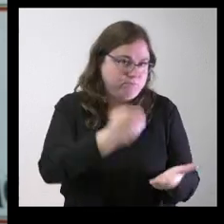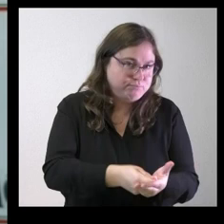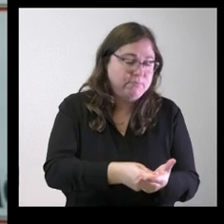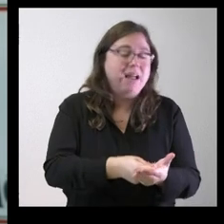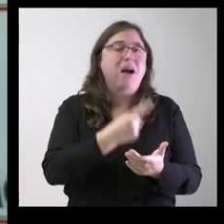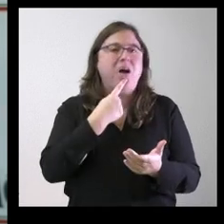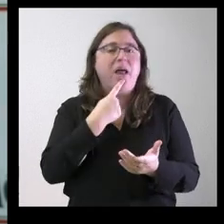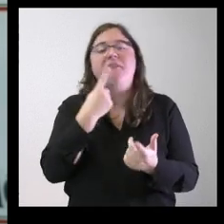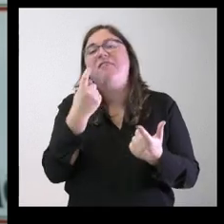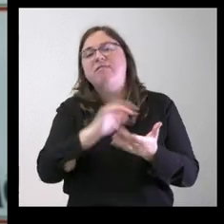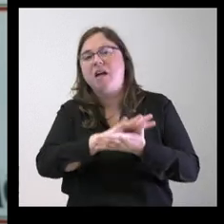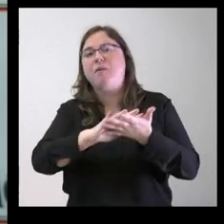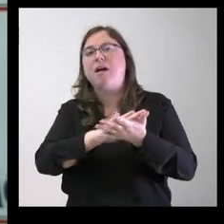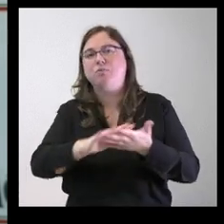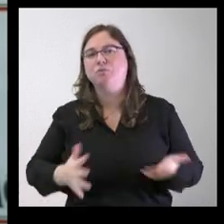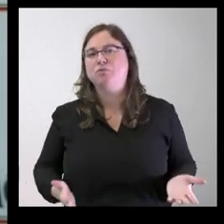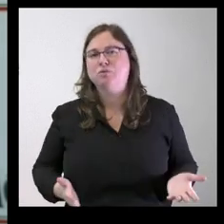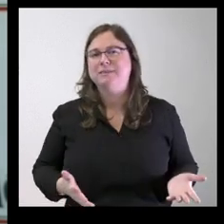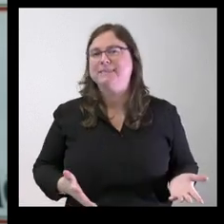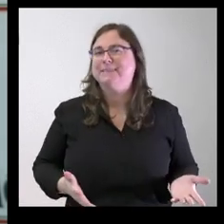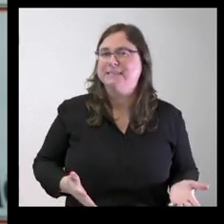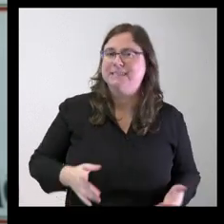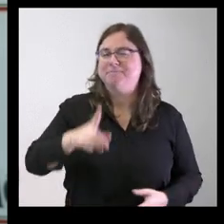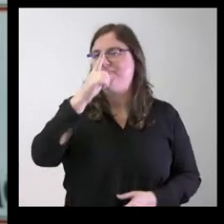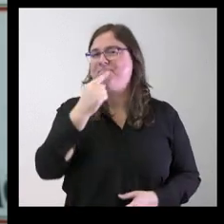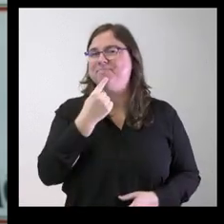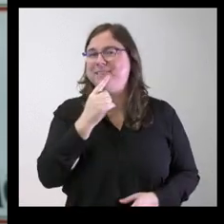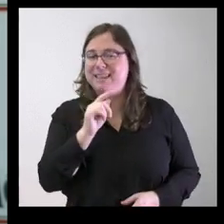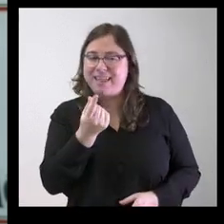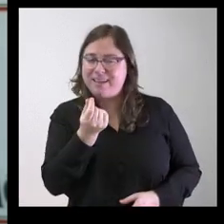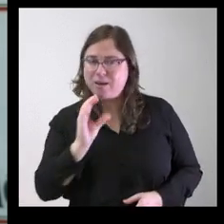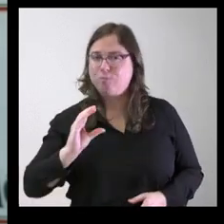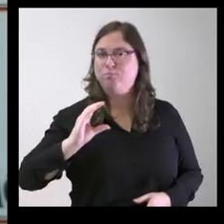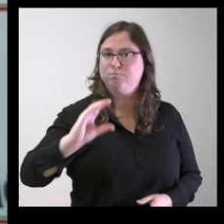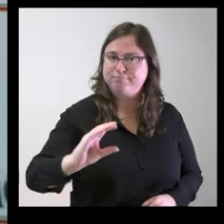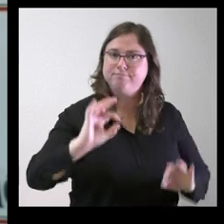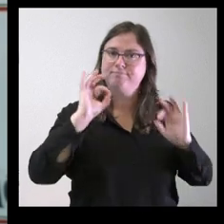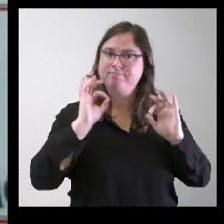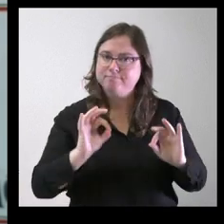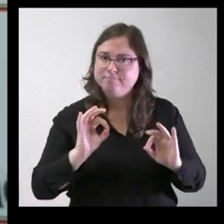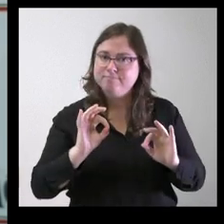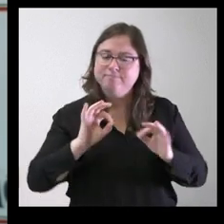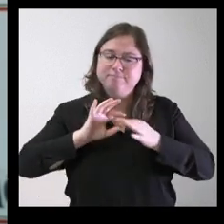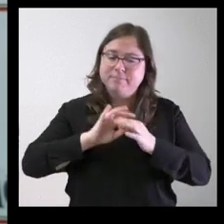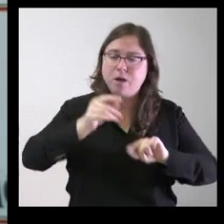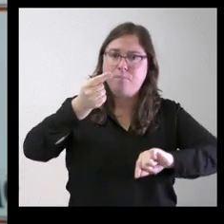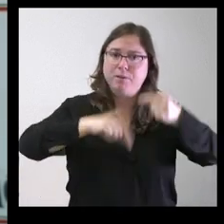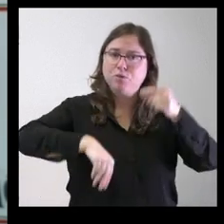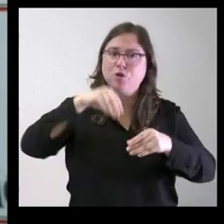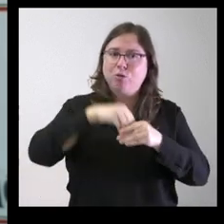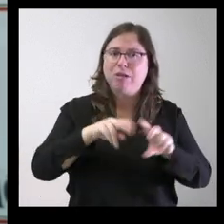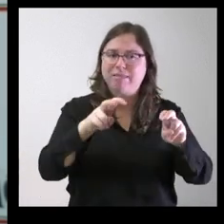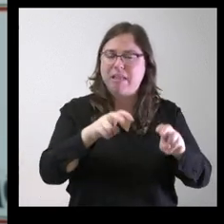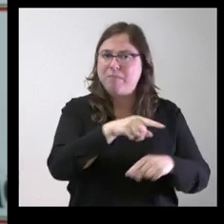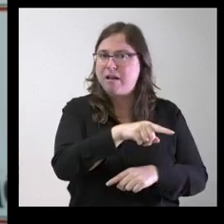hablar y no aparece ninguna partida específica en los presupuestos para este tema